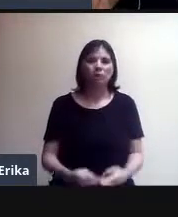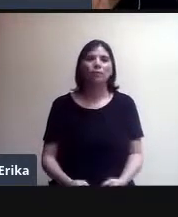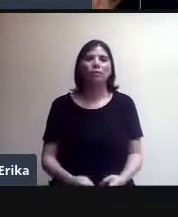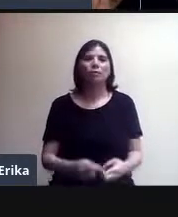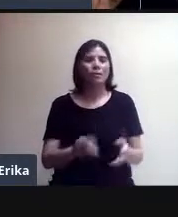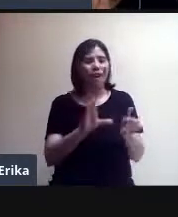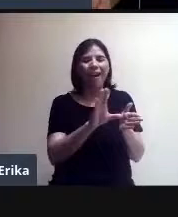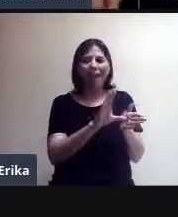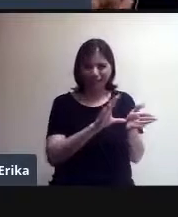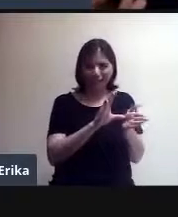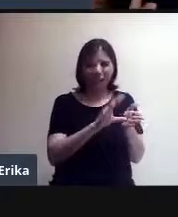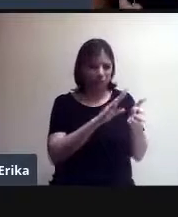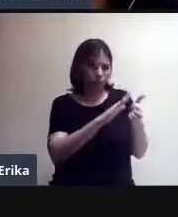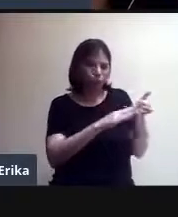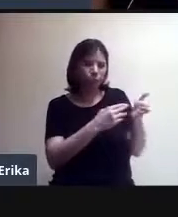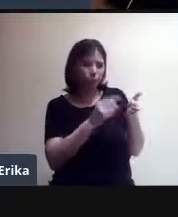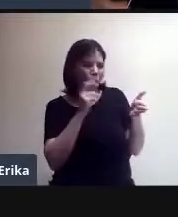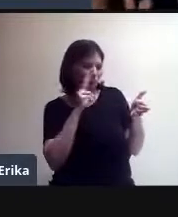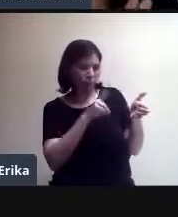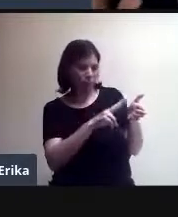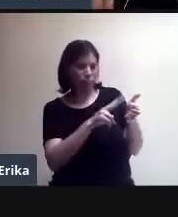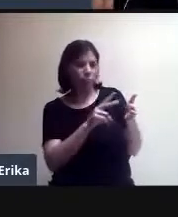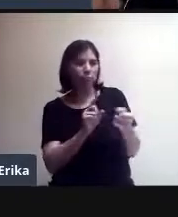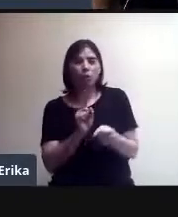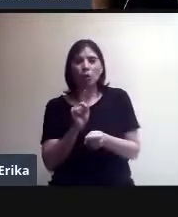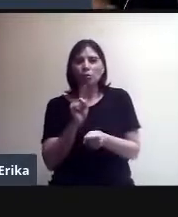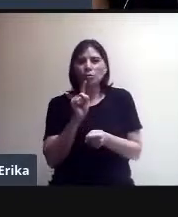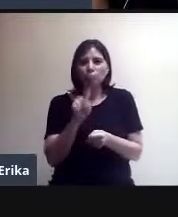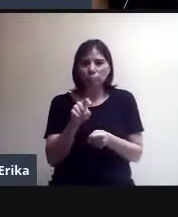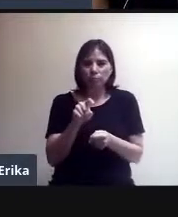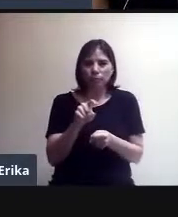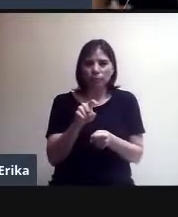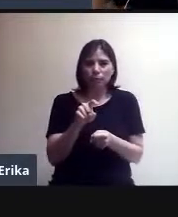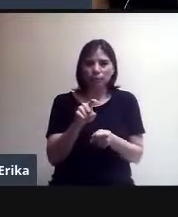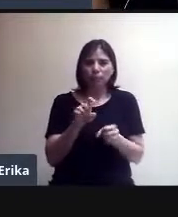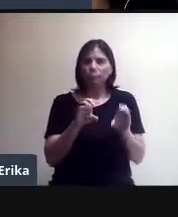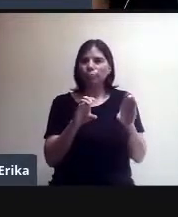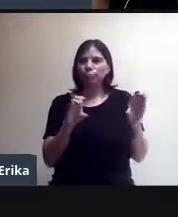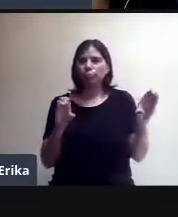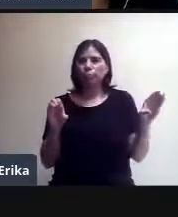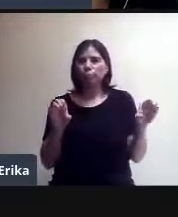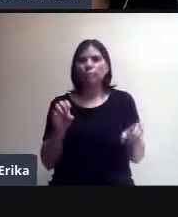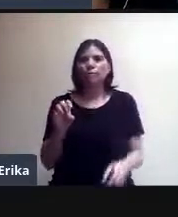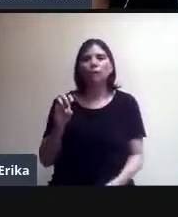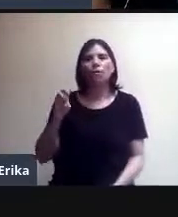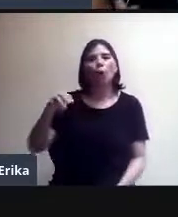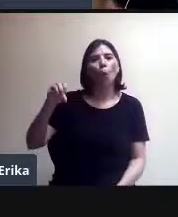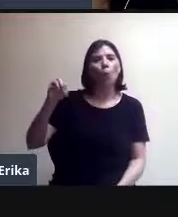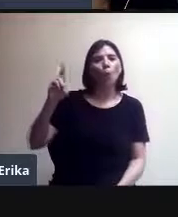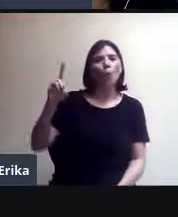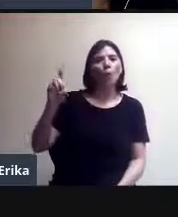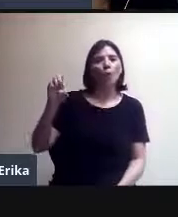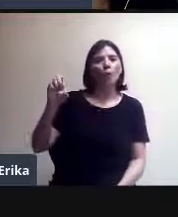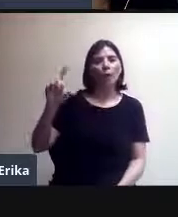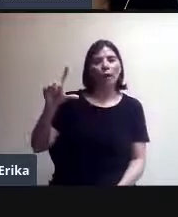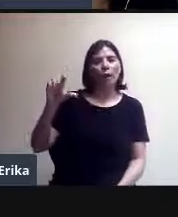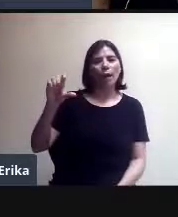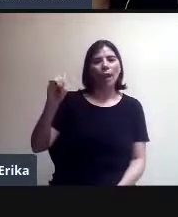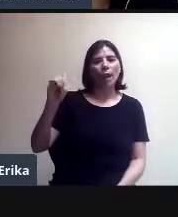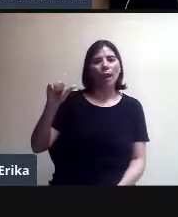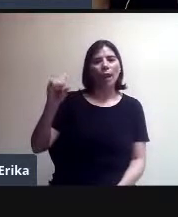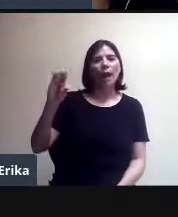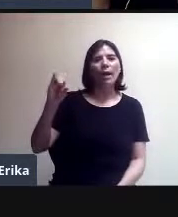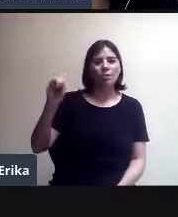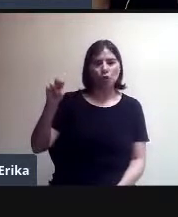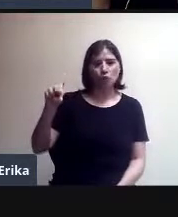le voy a dar clic aquí, modelación de Meet para la autoridad educativa.